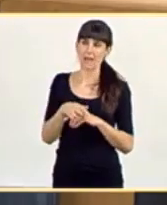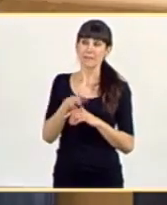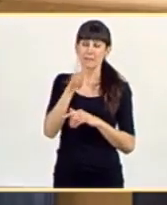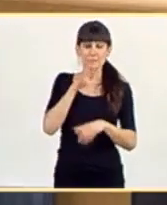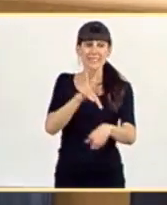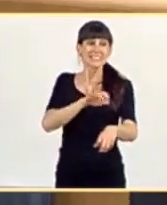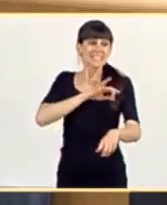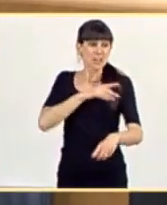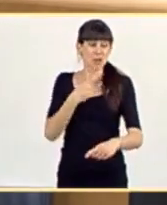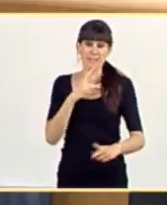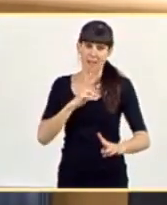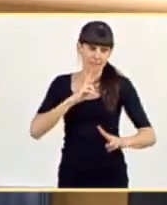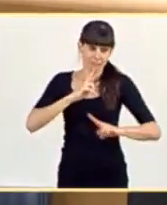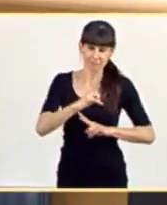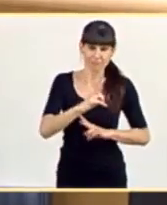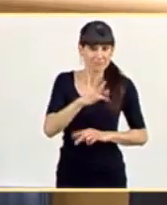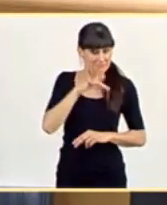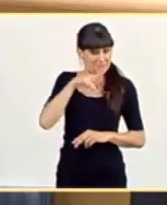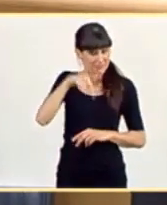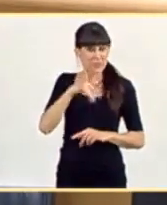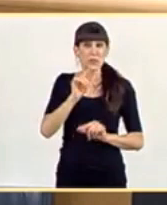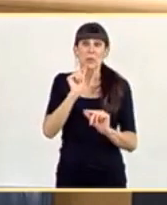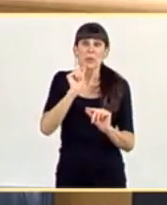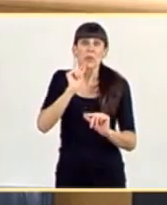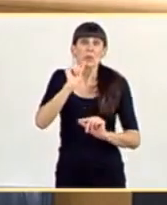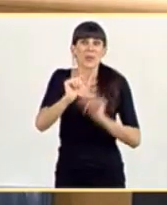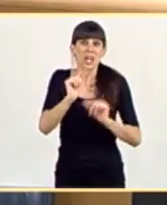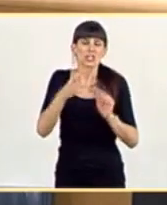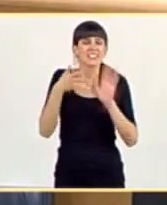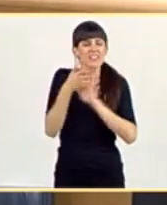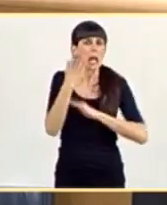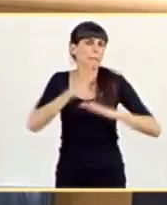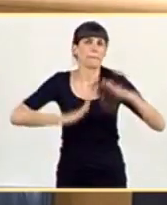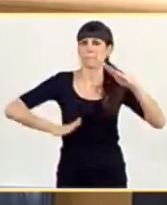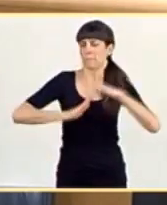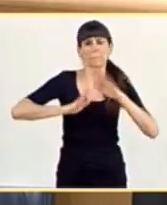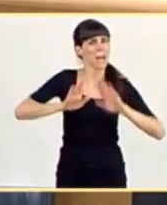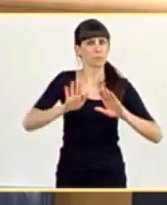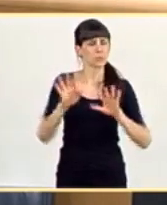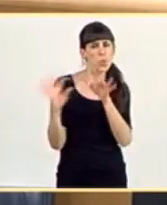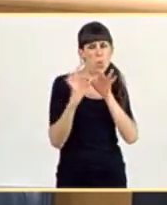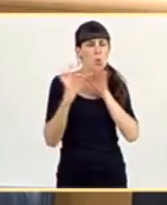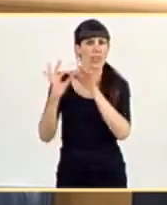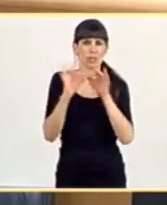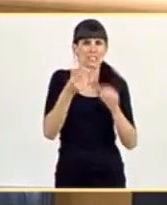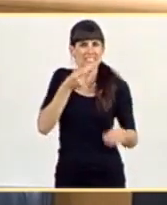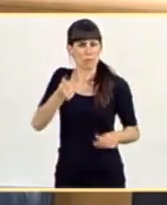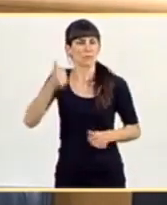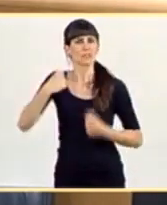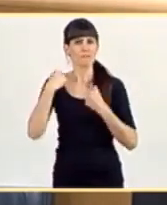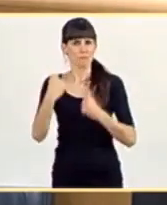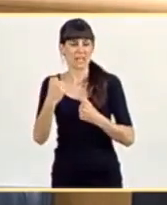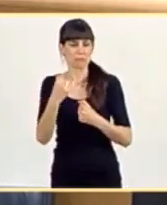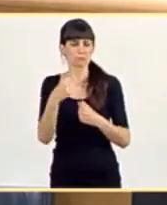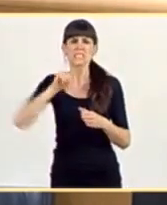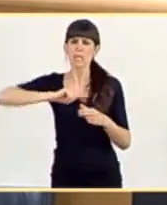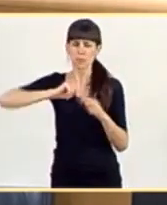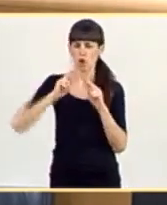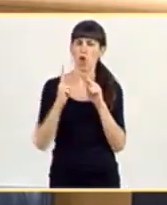Señoría, a este virus lo paramos unidos y salimos más fuertes son dos sentimientos